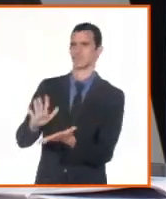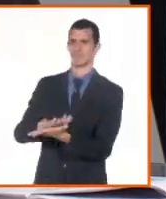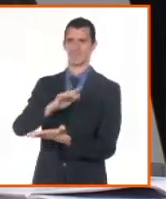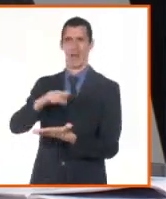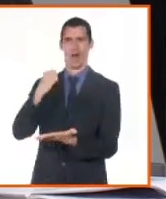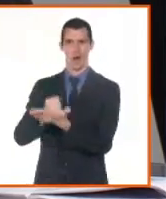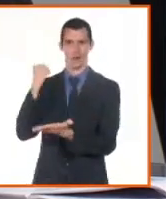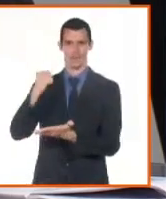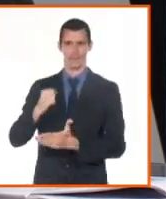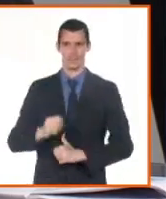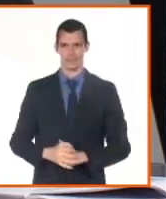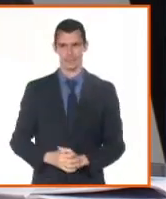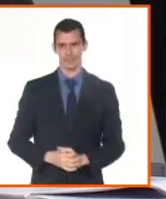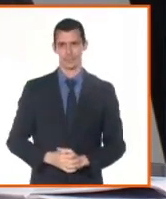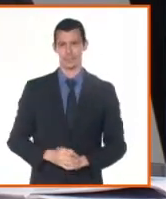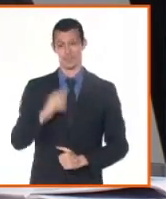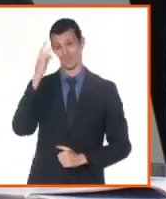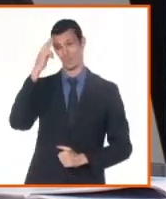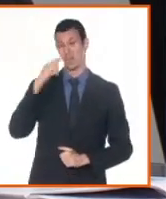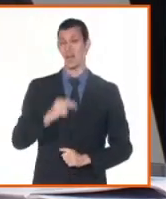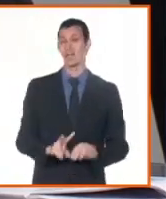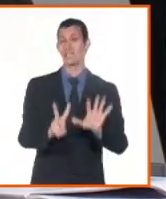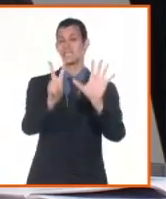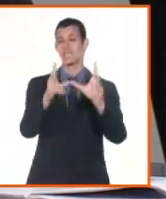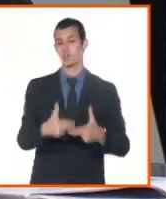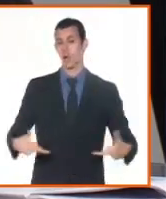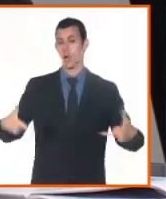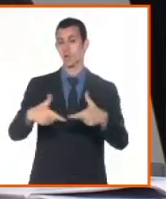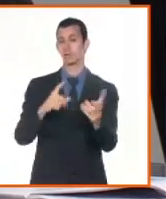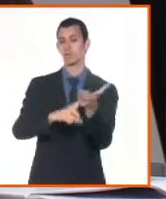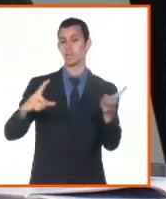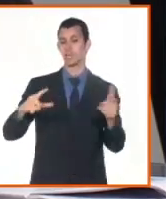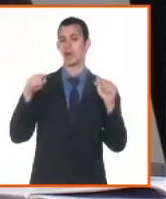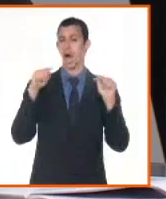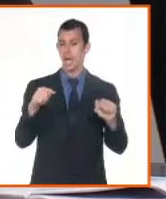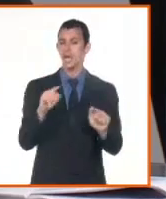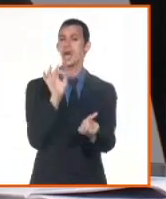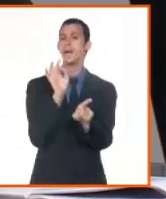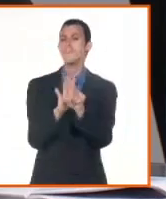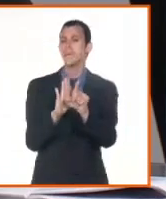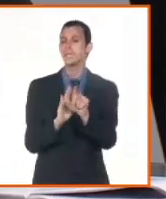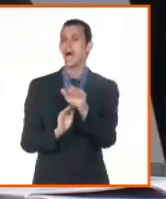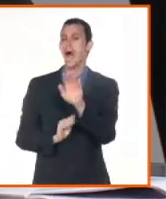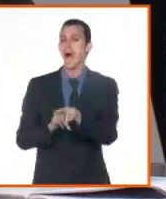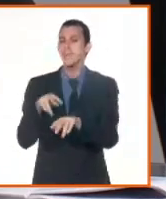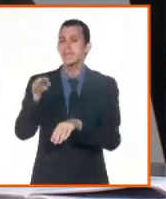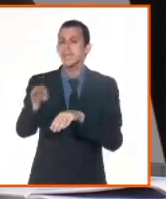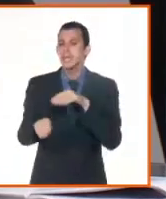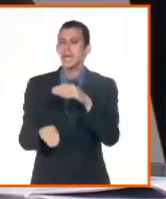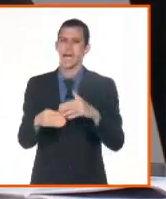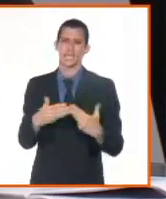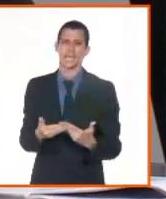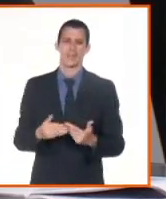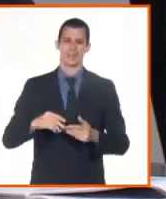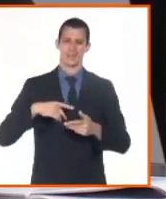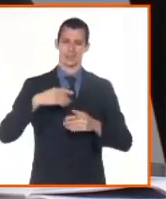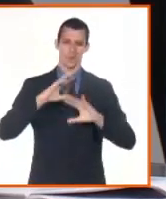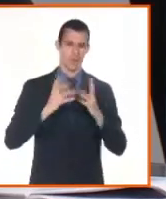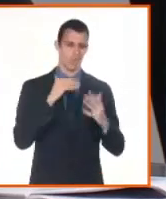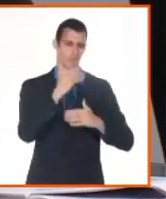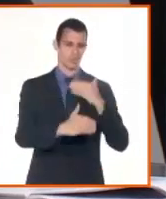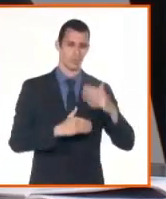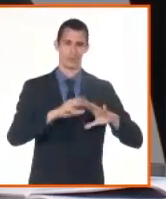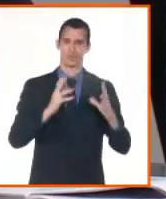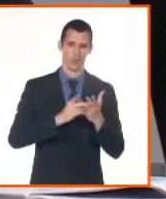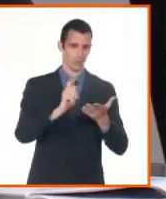partido, se flexibilizaron todos estos trámites y, bueno, se aprobaron sin necesidad de